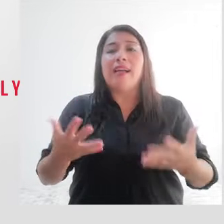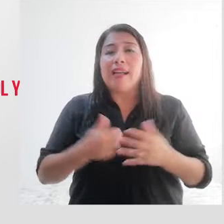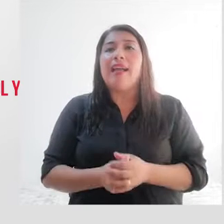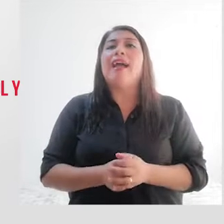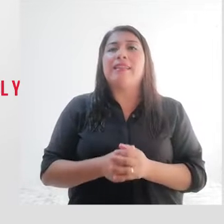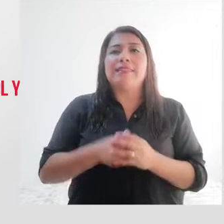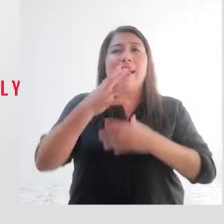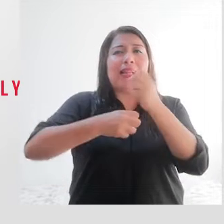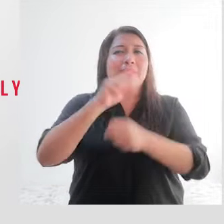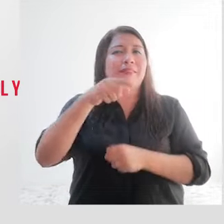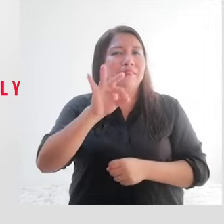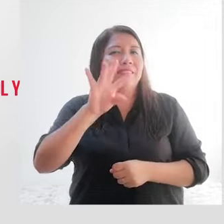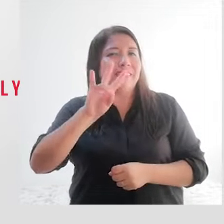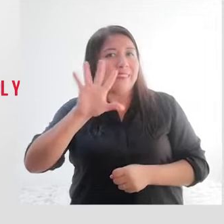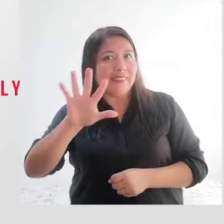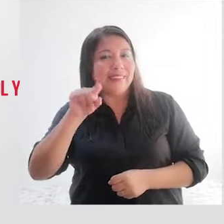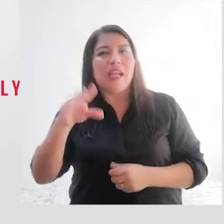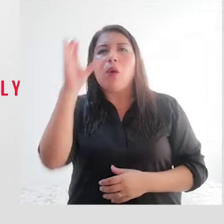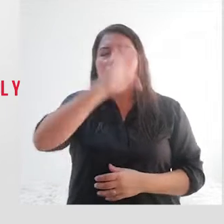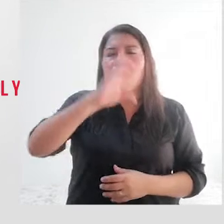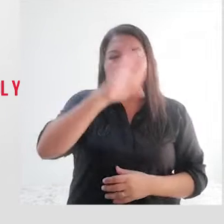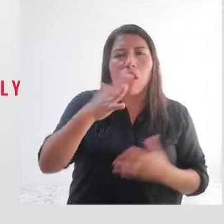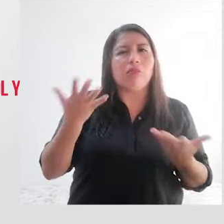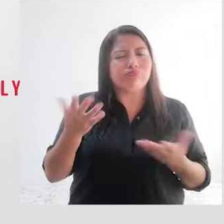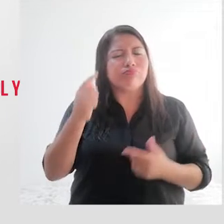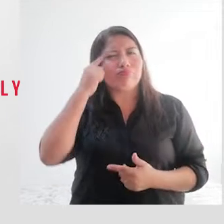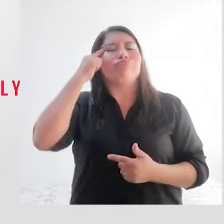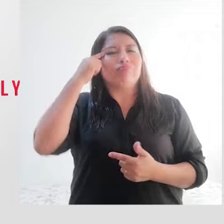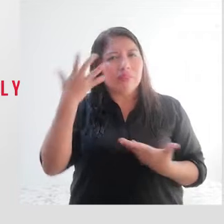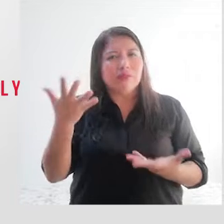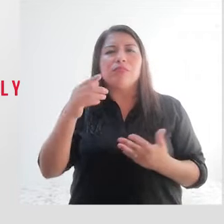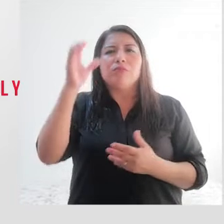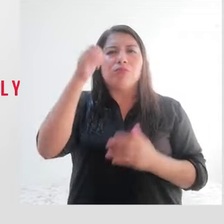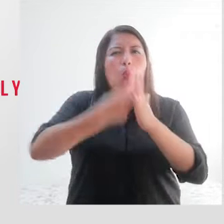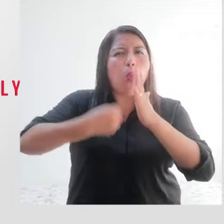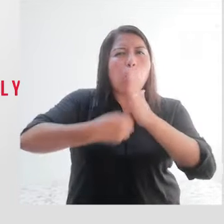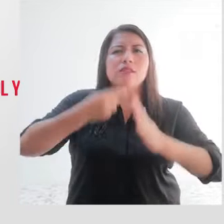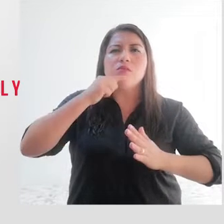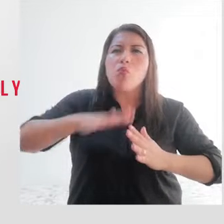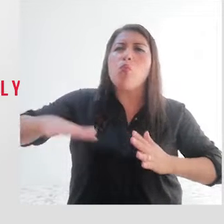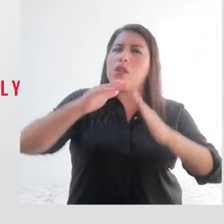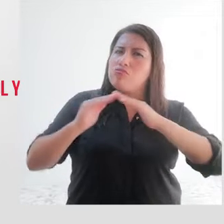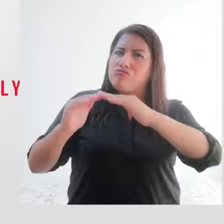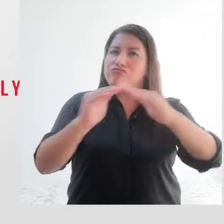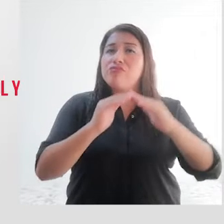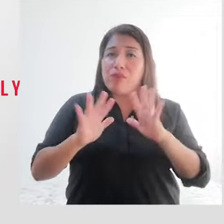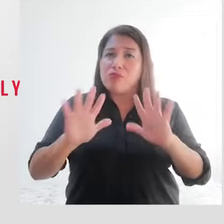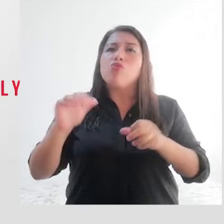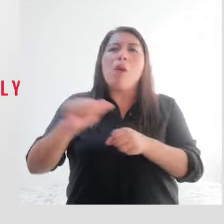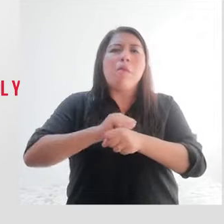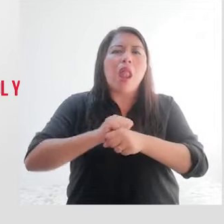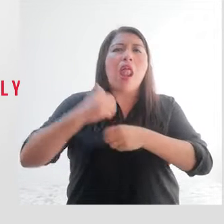y busca resaltar la lucha de nosotras las mujeres por la igualdad, el reconocimiento y el